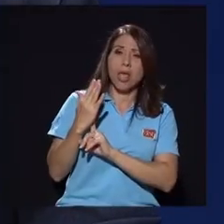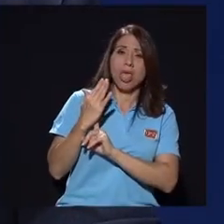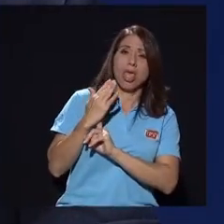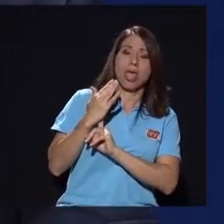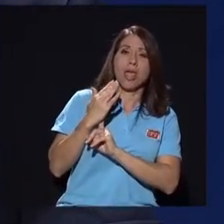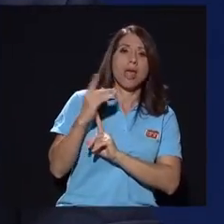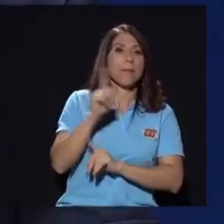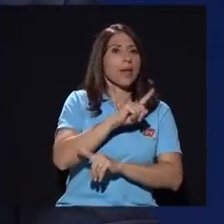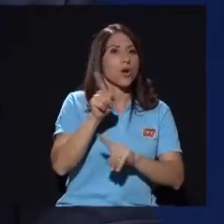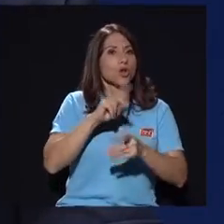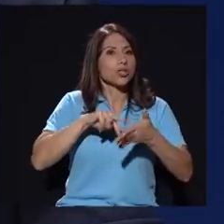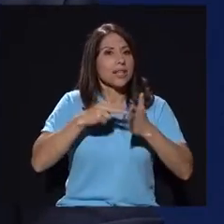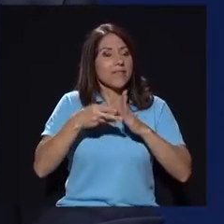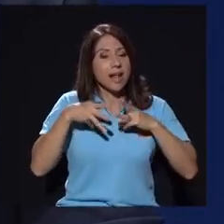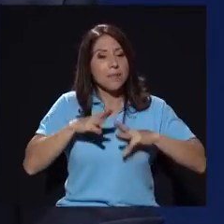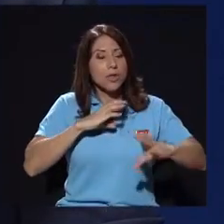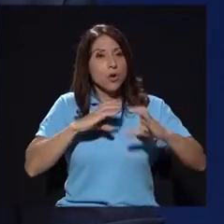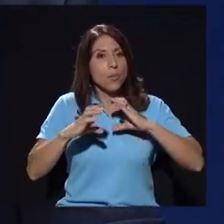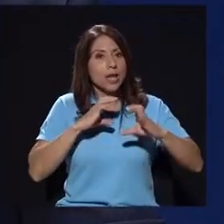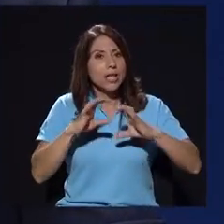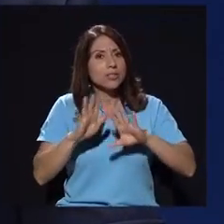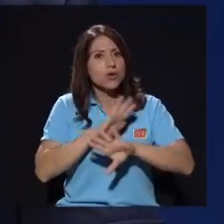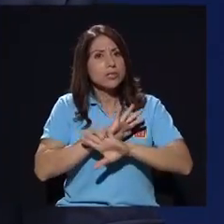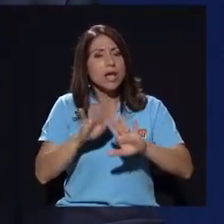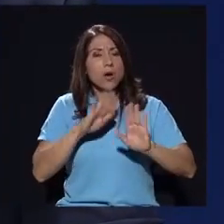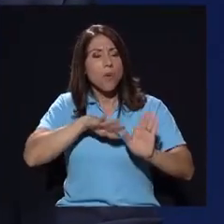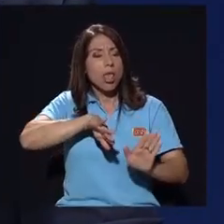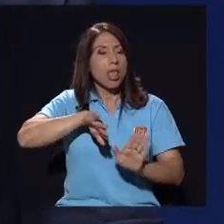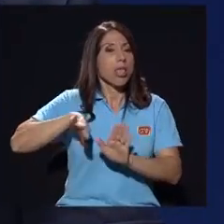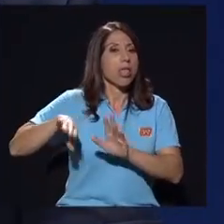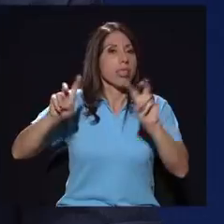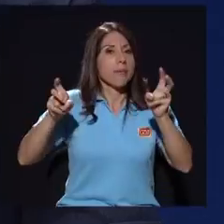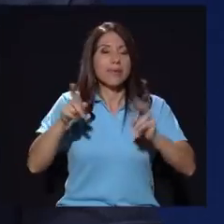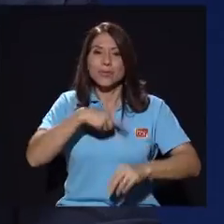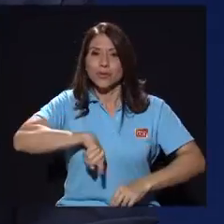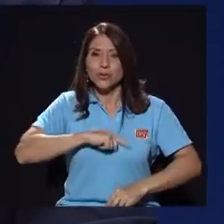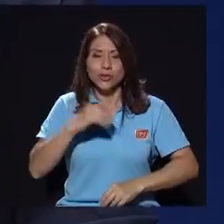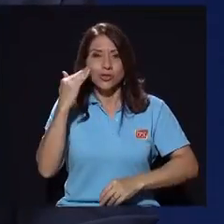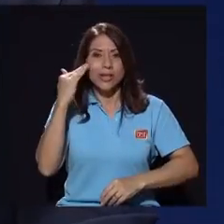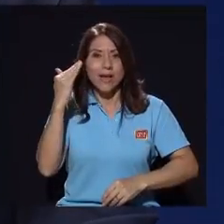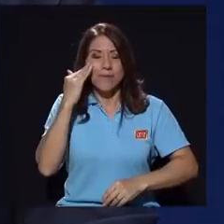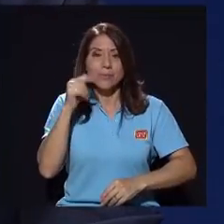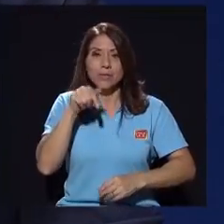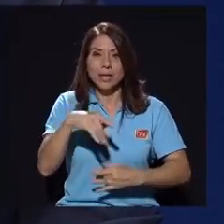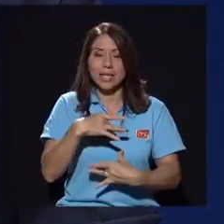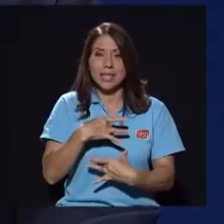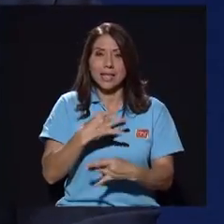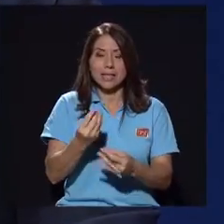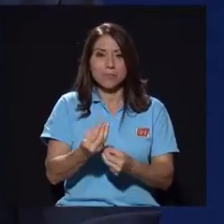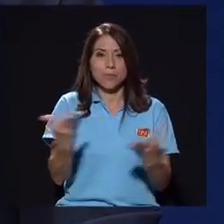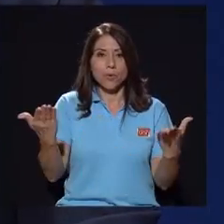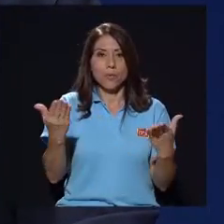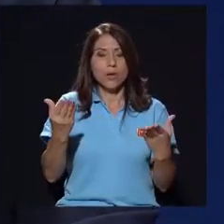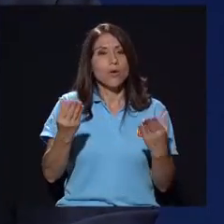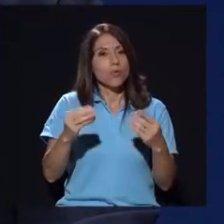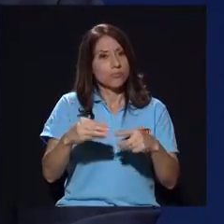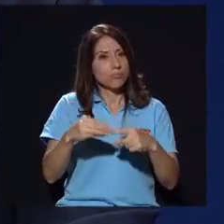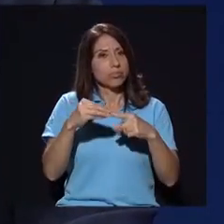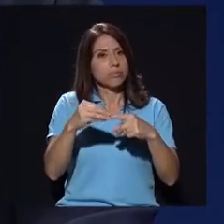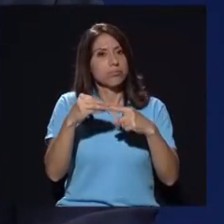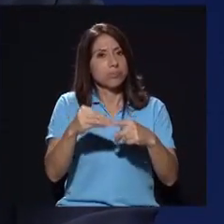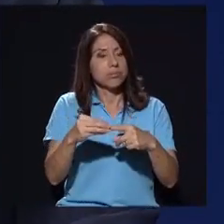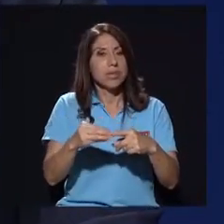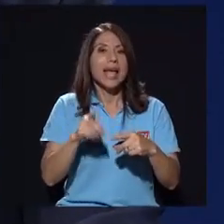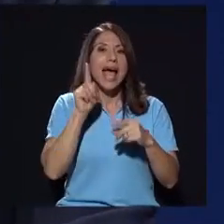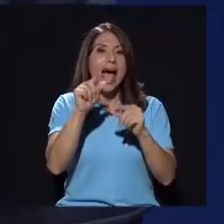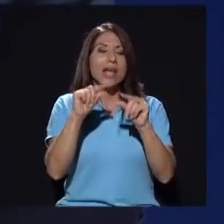el medio va a echar para atrás estamos clarísimos de que aquí hay interés público que es lo principal en todo esto y de